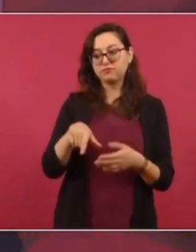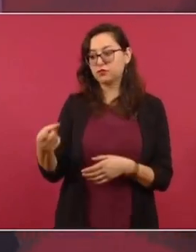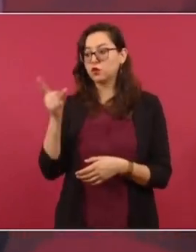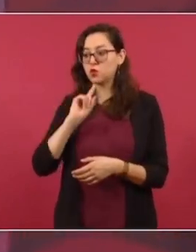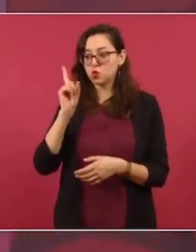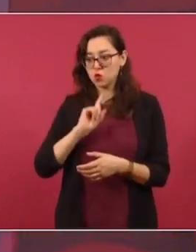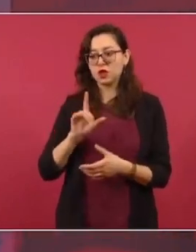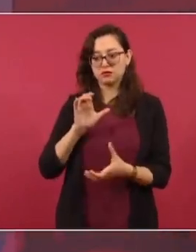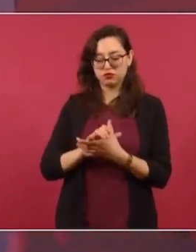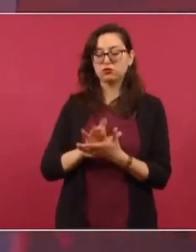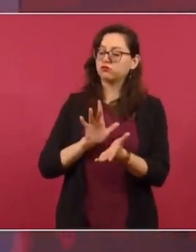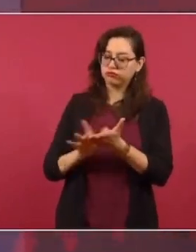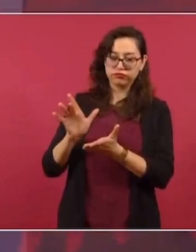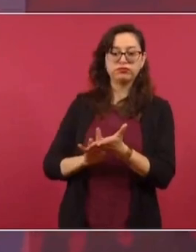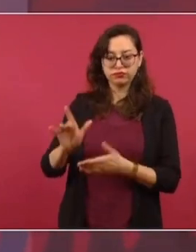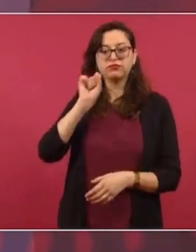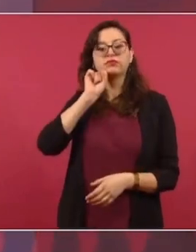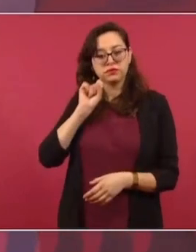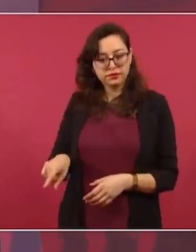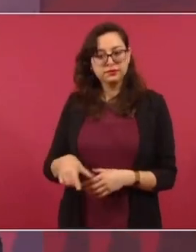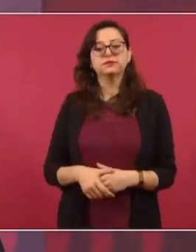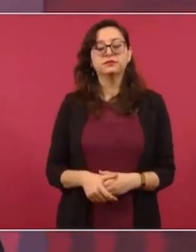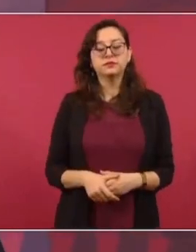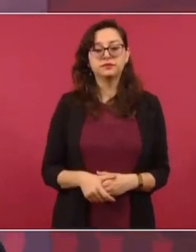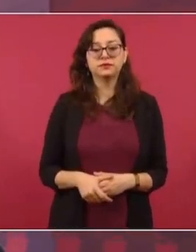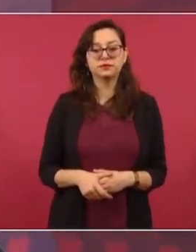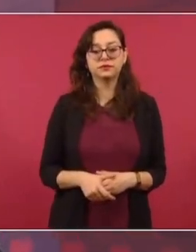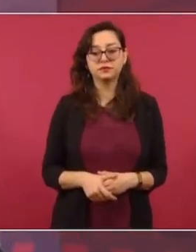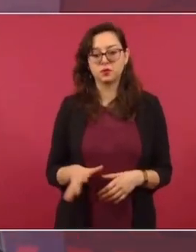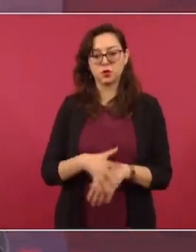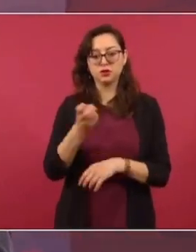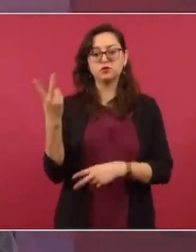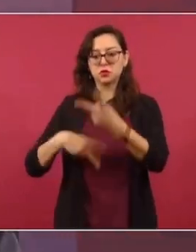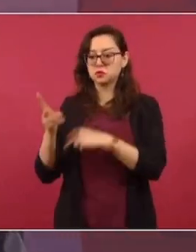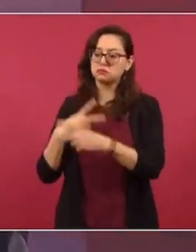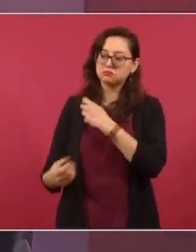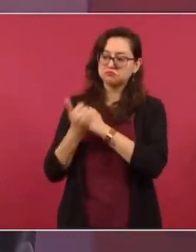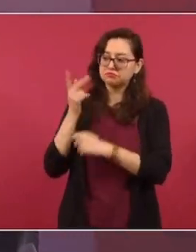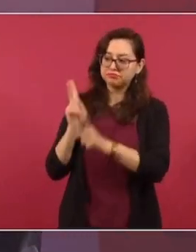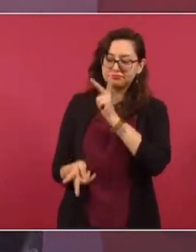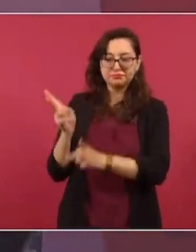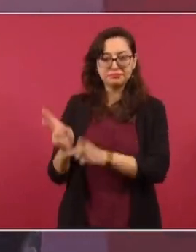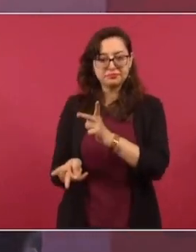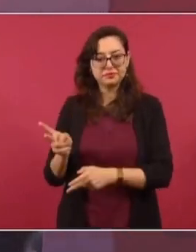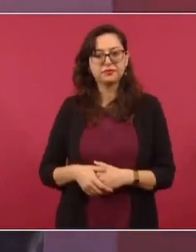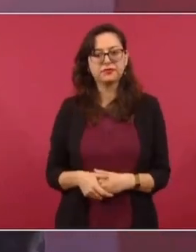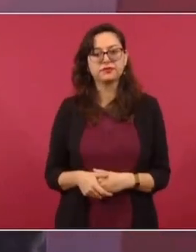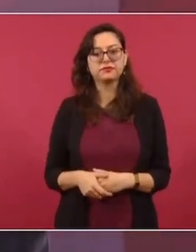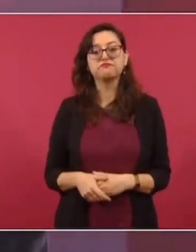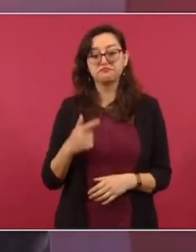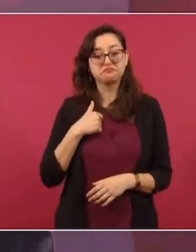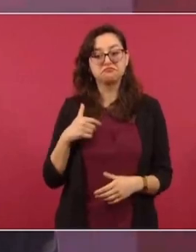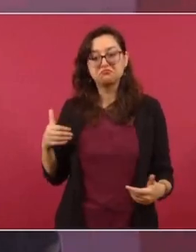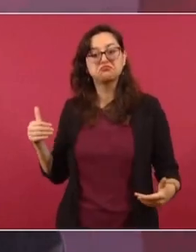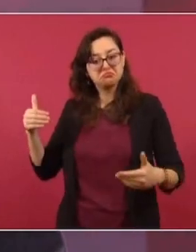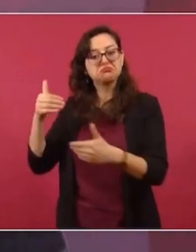presidente Pedro Castillo. Y a eso vino y la abracé